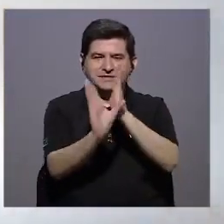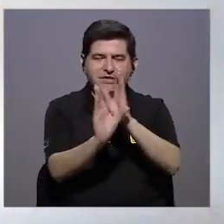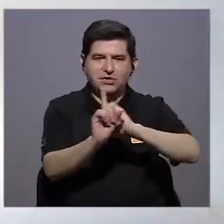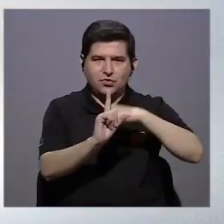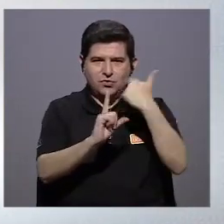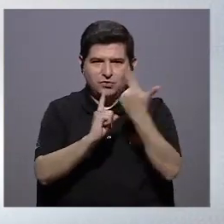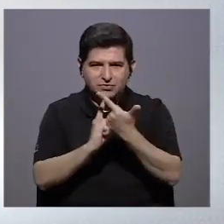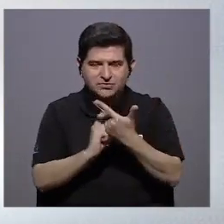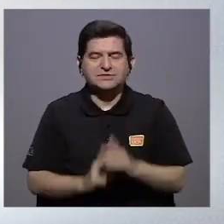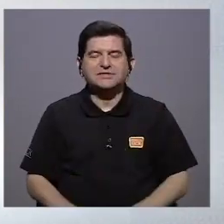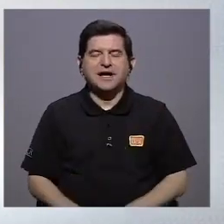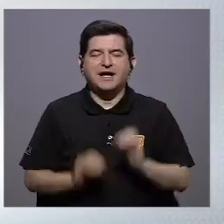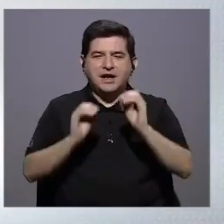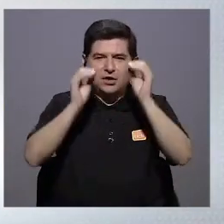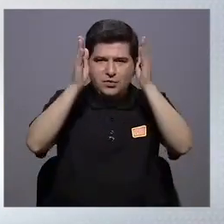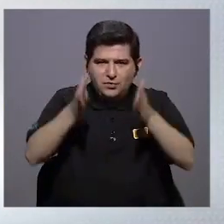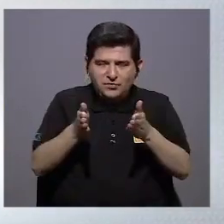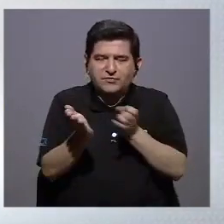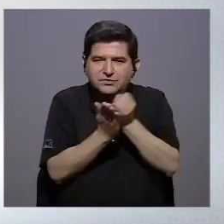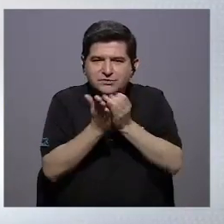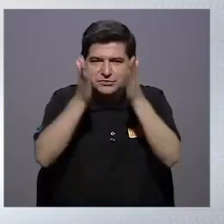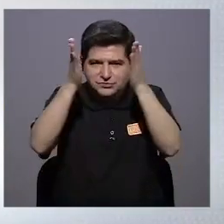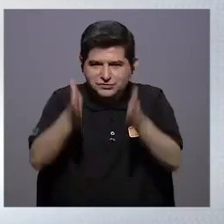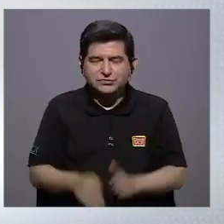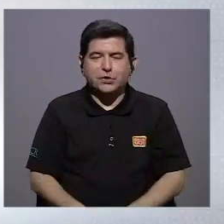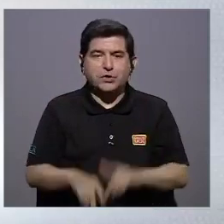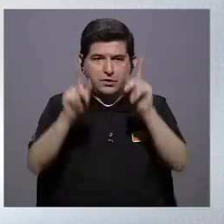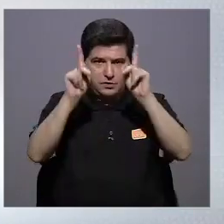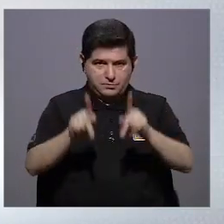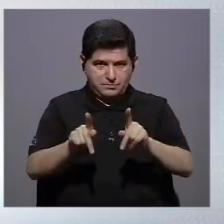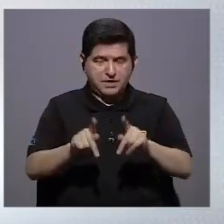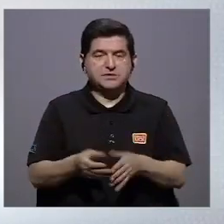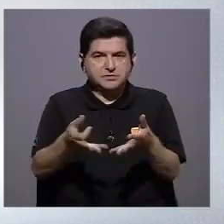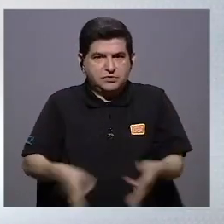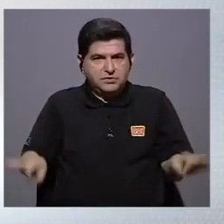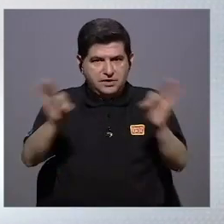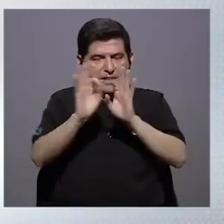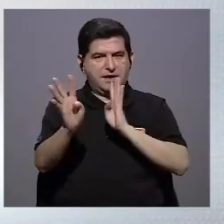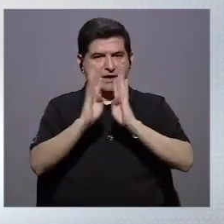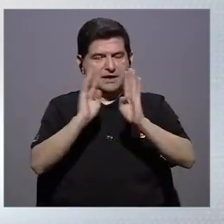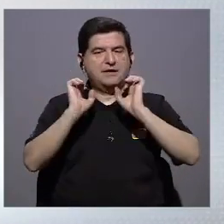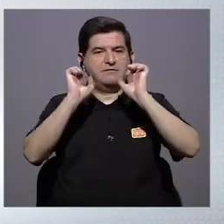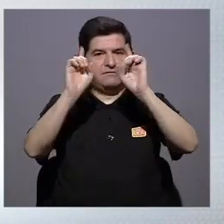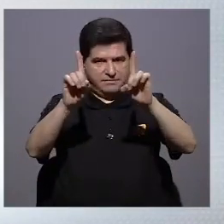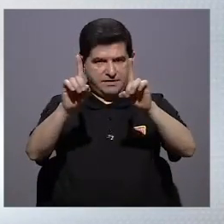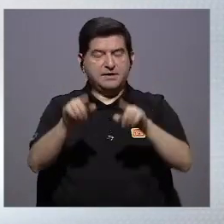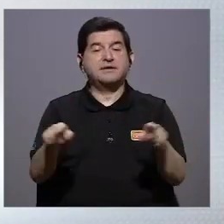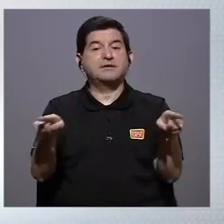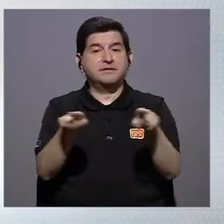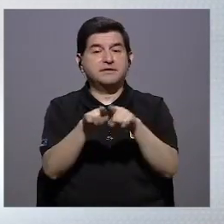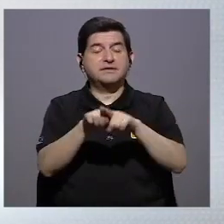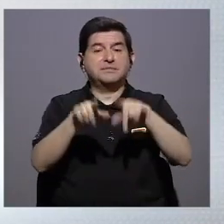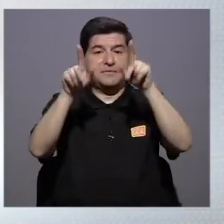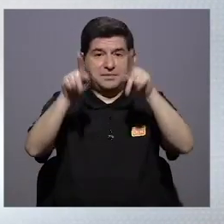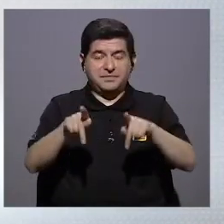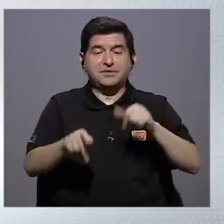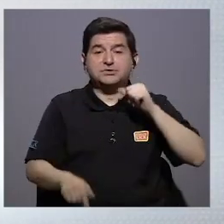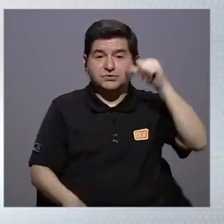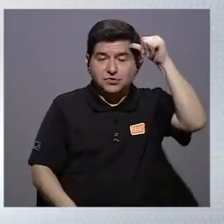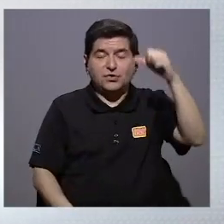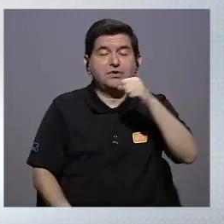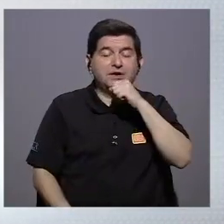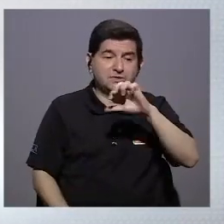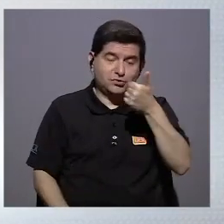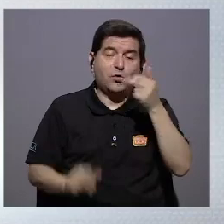social catedrático investigador una voz referente cuando conversamos sobre educación y también personas adultas